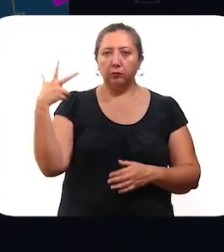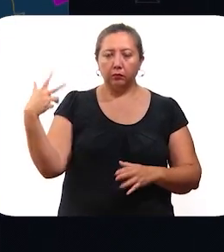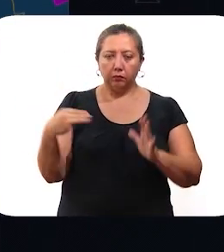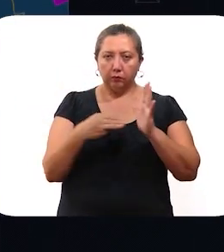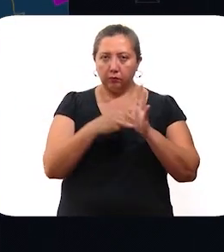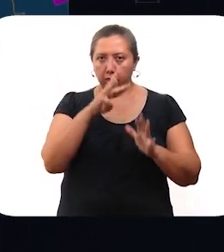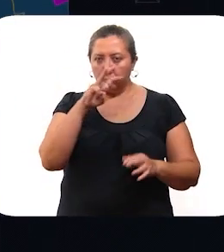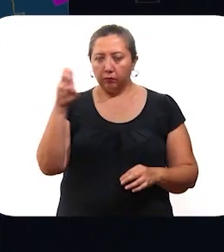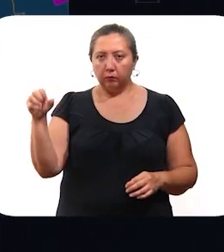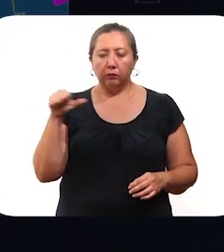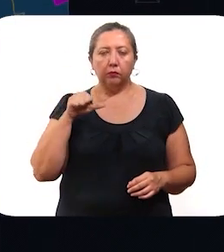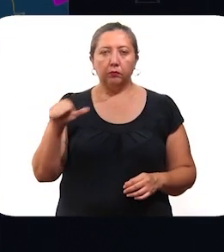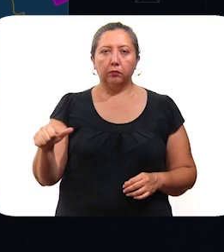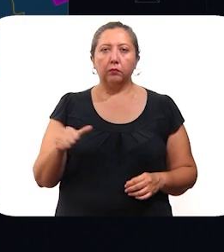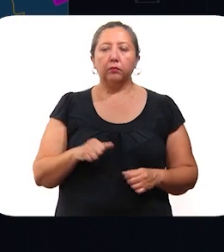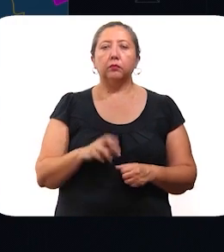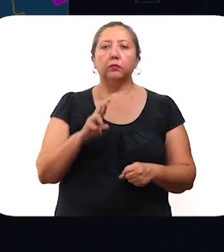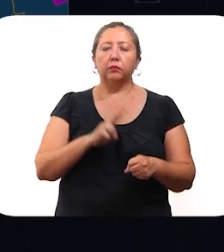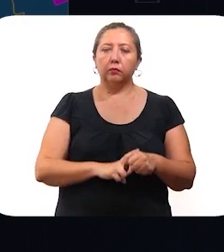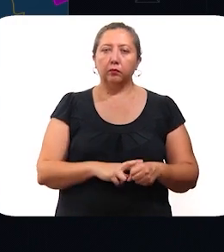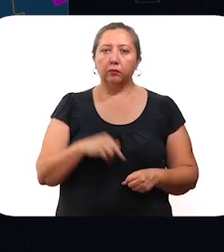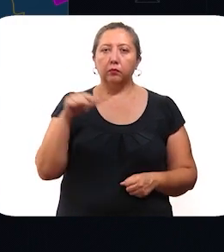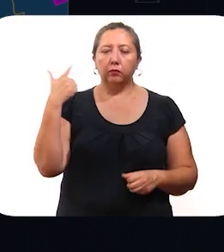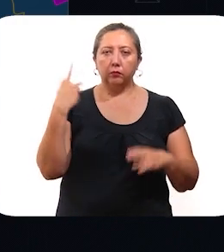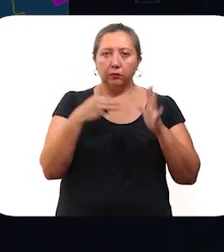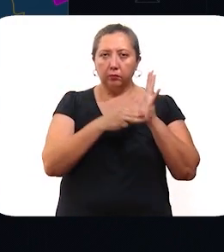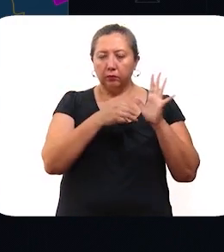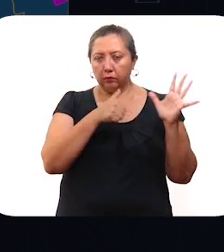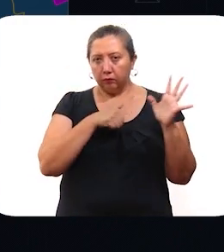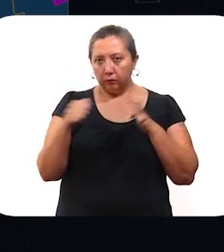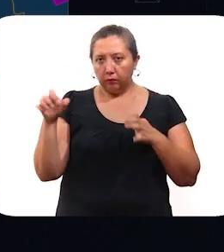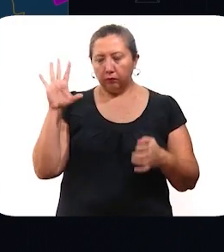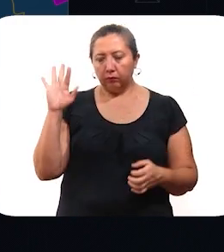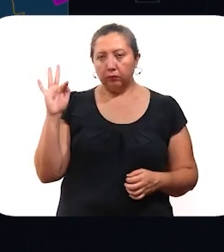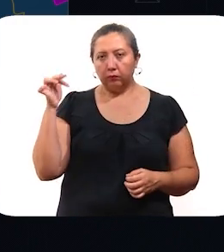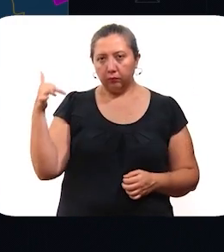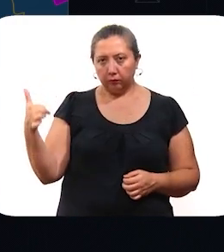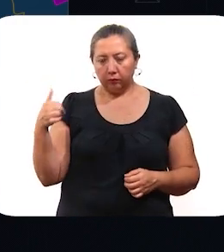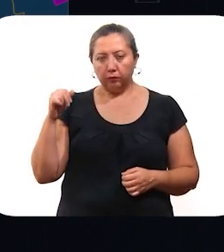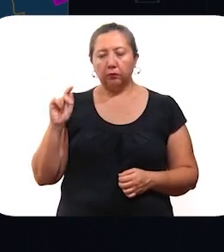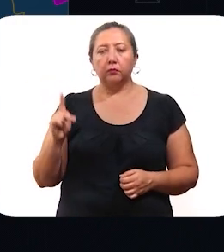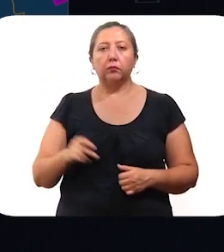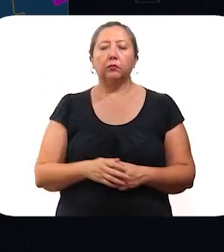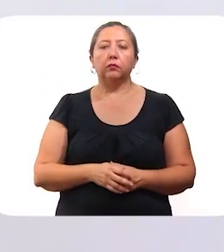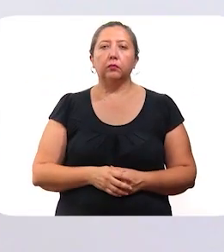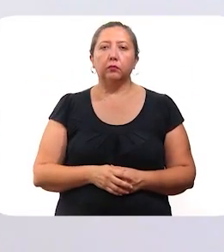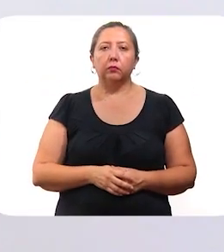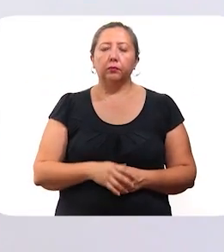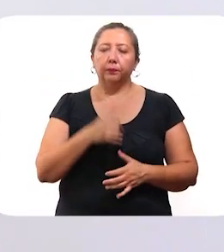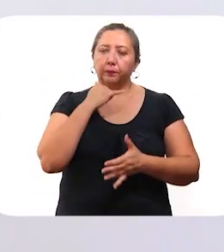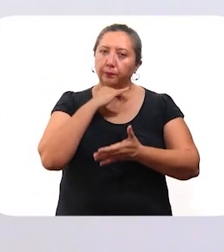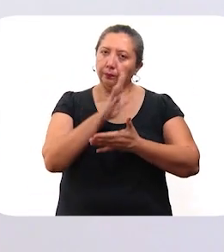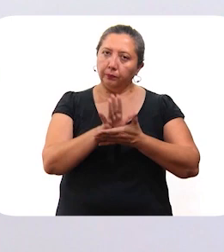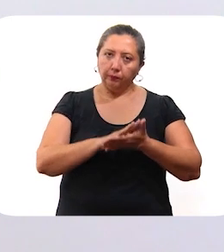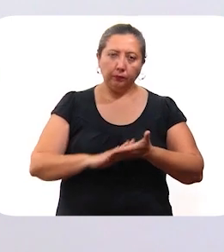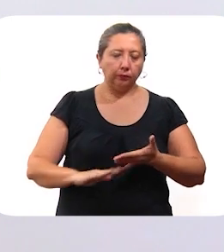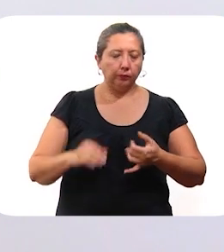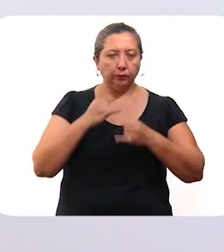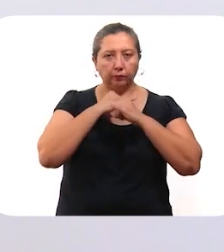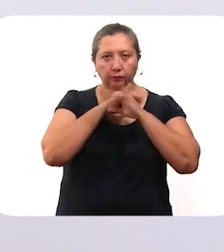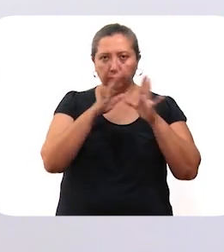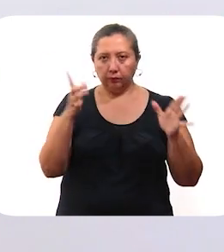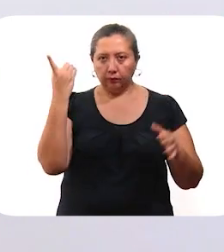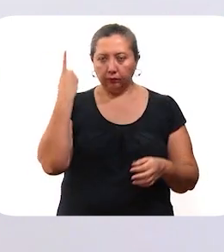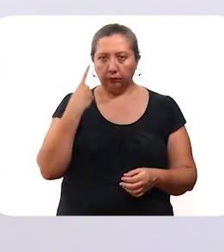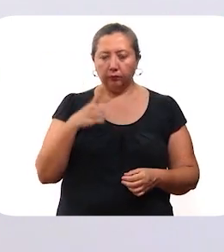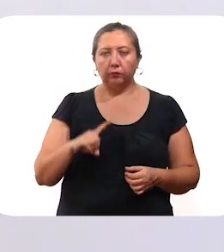8,316 en la zona sur, 12,646 en zona poniente. Lamentablemente en